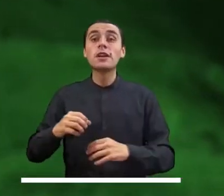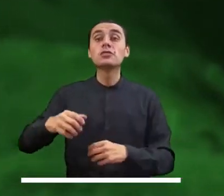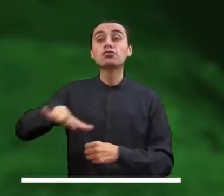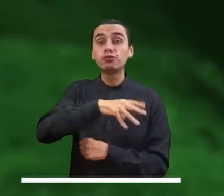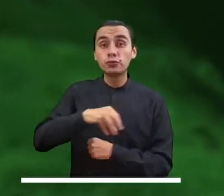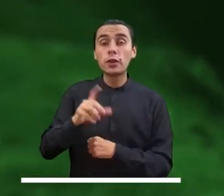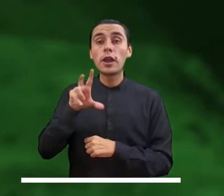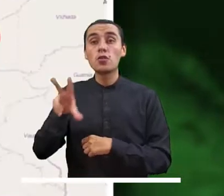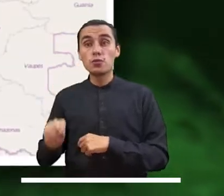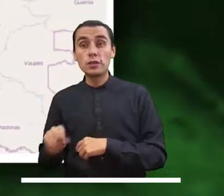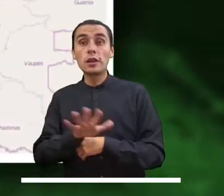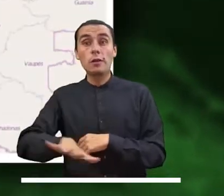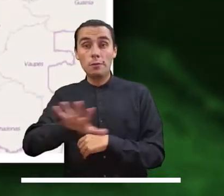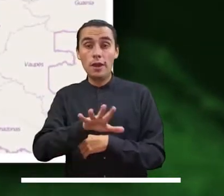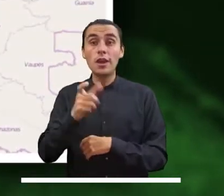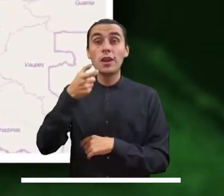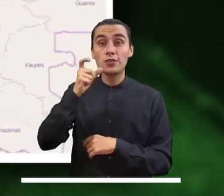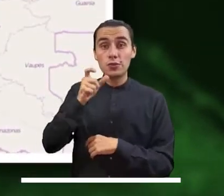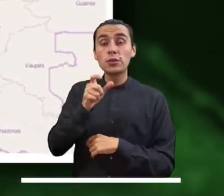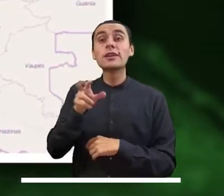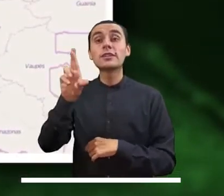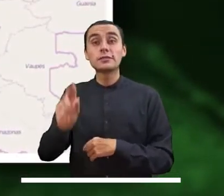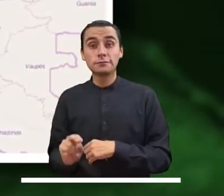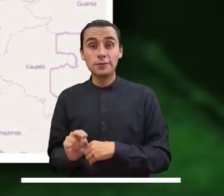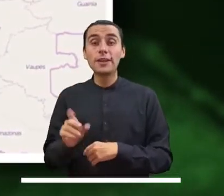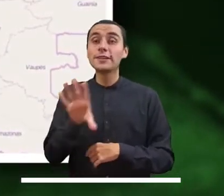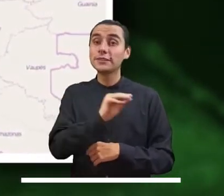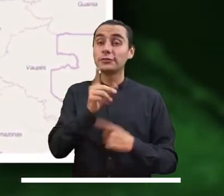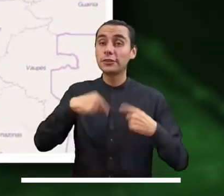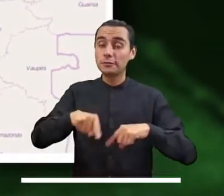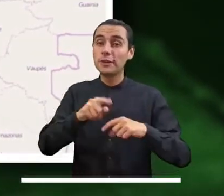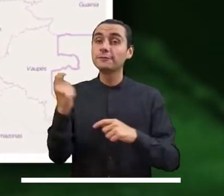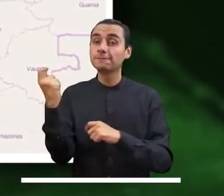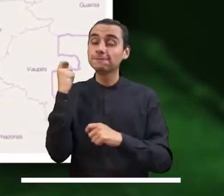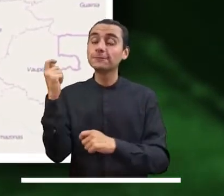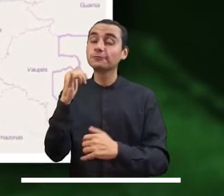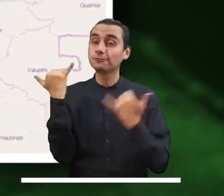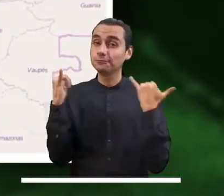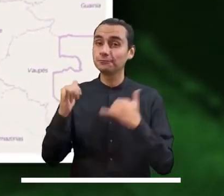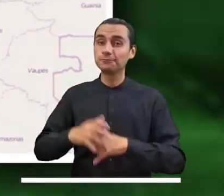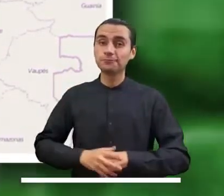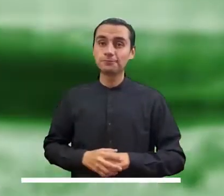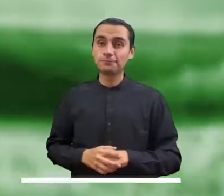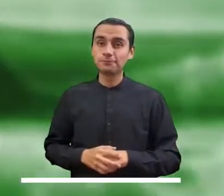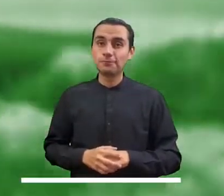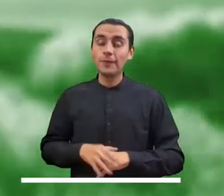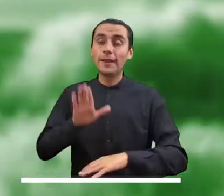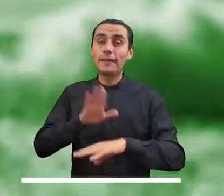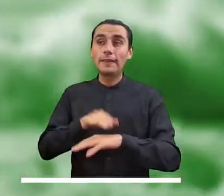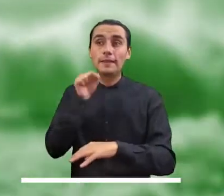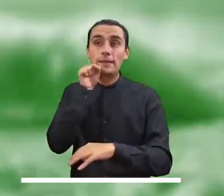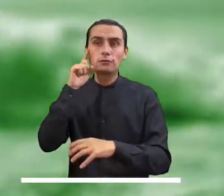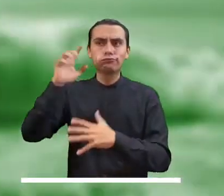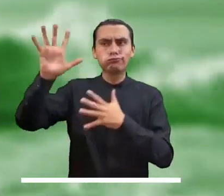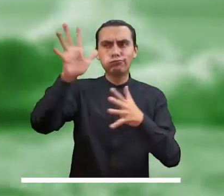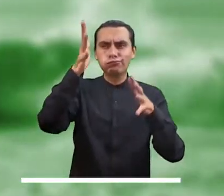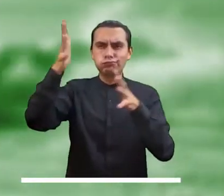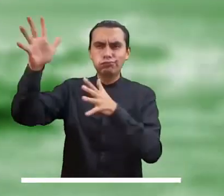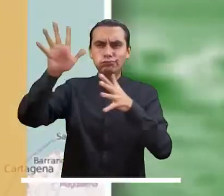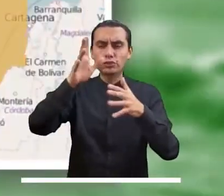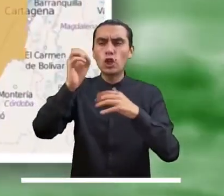tierra en el Pacífico, Tolima, Los Santanderes, Huila, Antioquia, Caldas, Risaralda, Quindío, Meta y Caquetá.